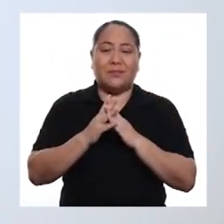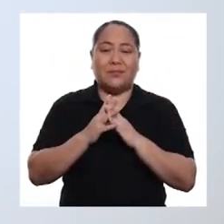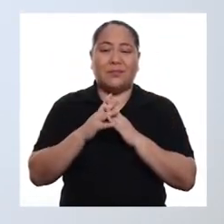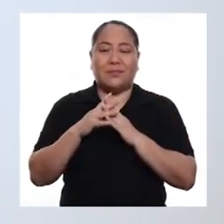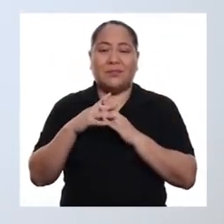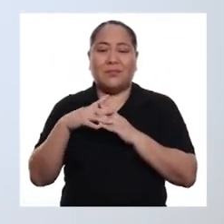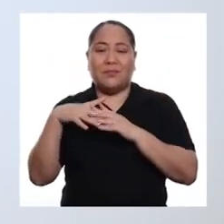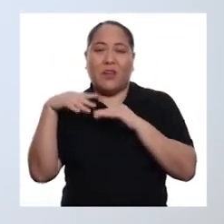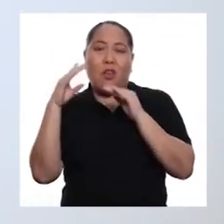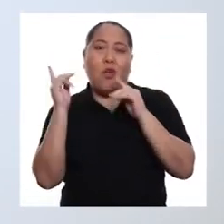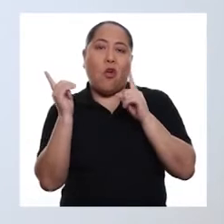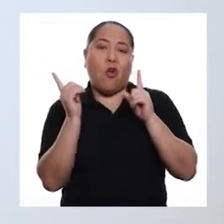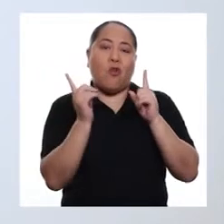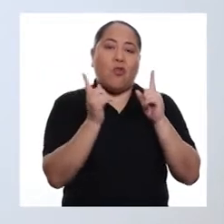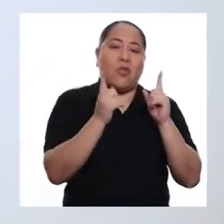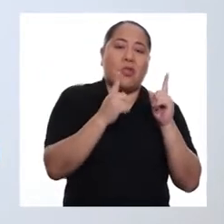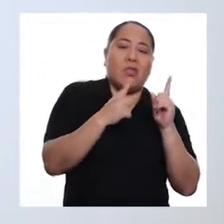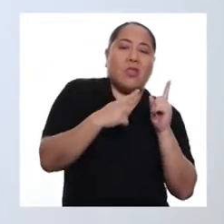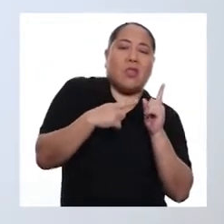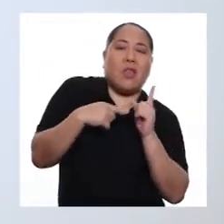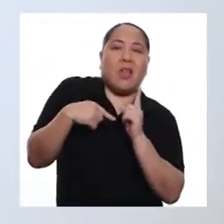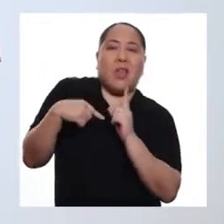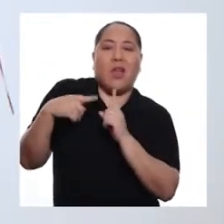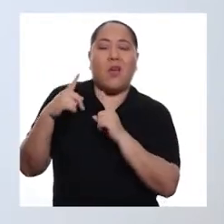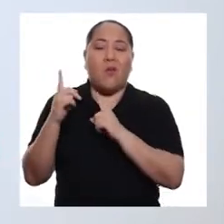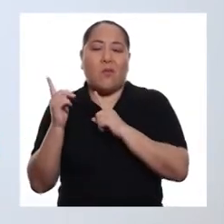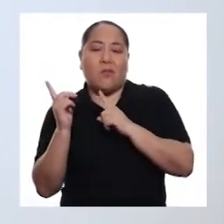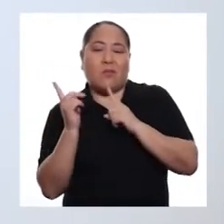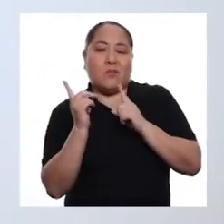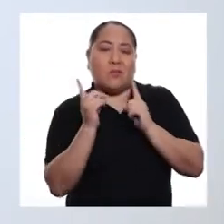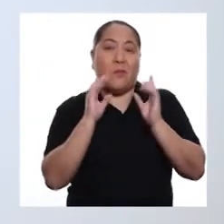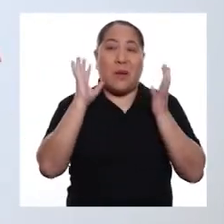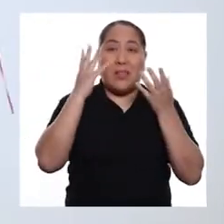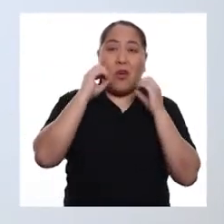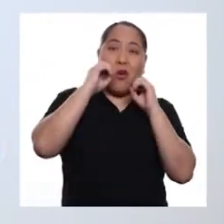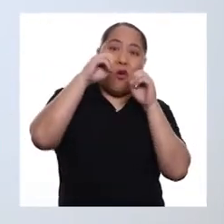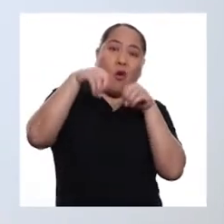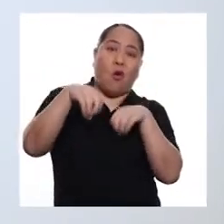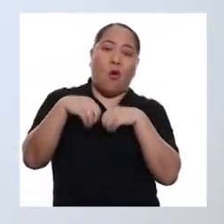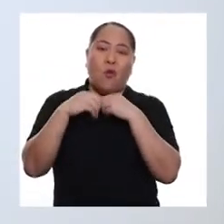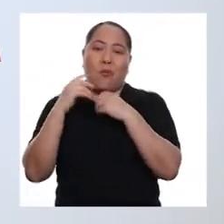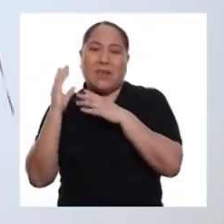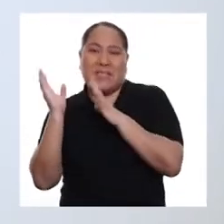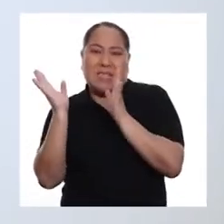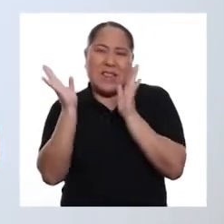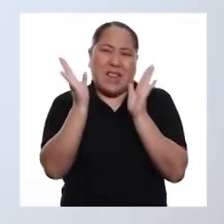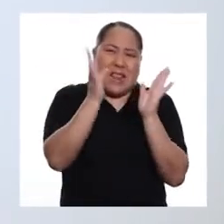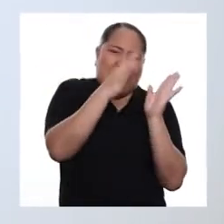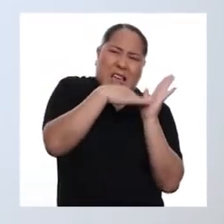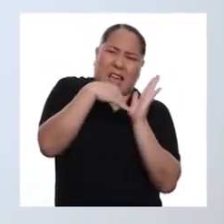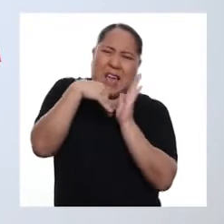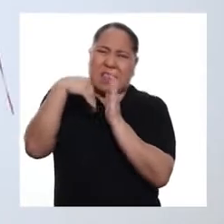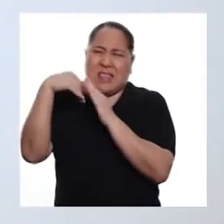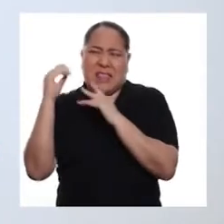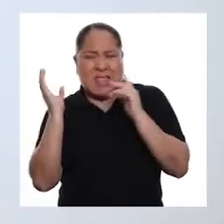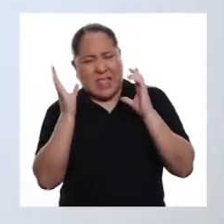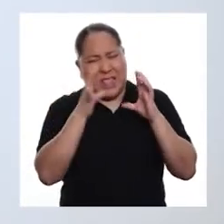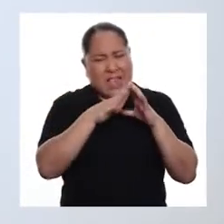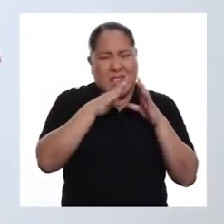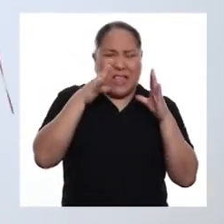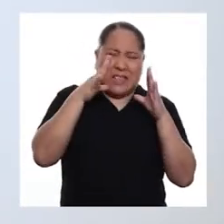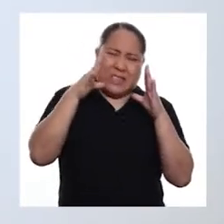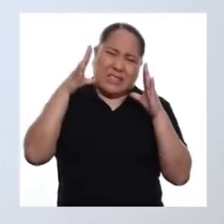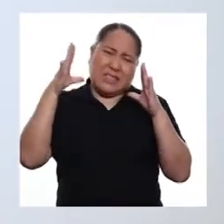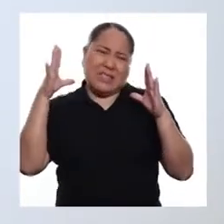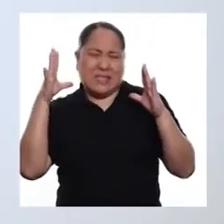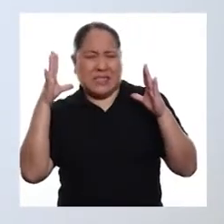ondeamos los brazos como si formáramos olas. Cada vez más grandes. Y más grandes.